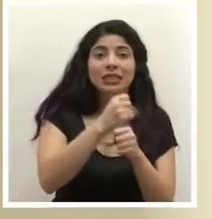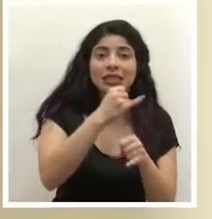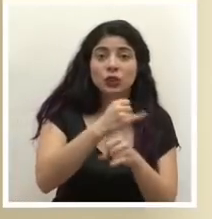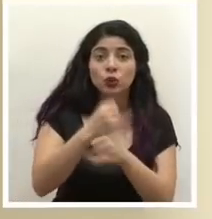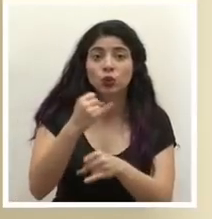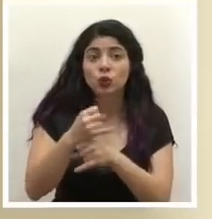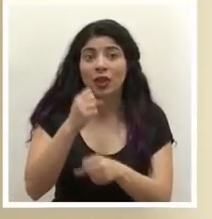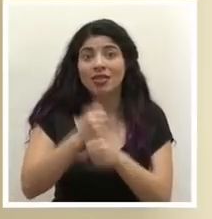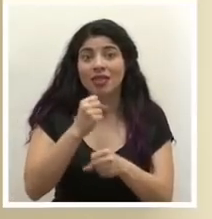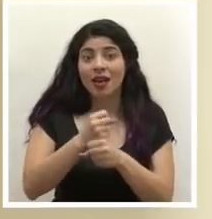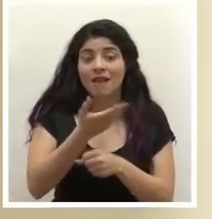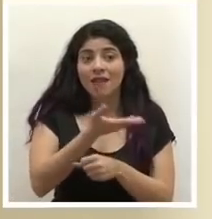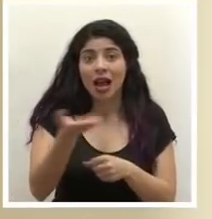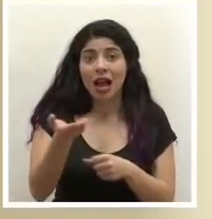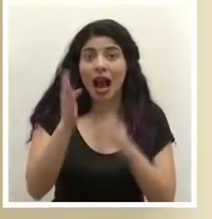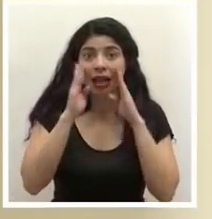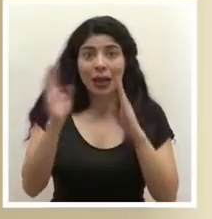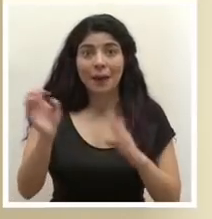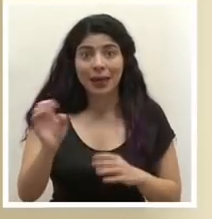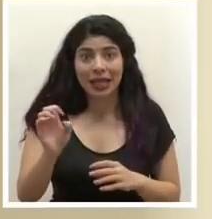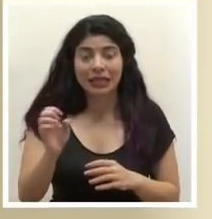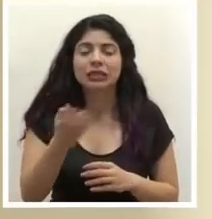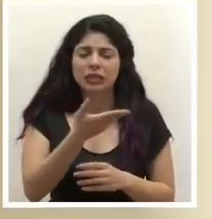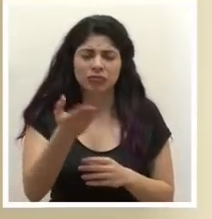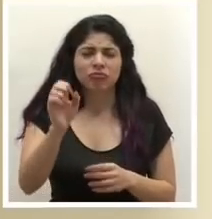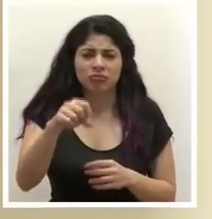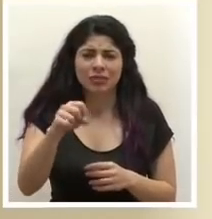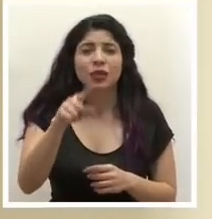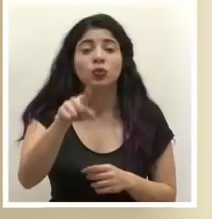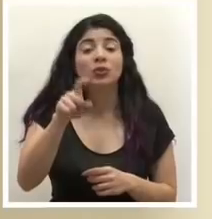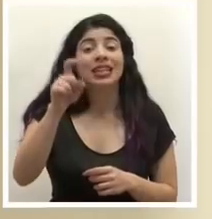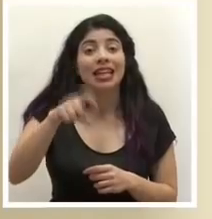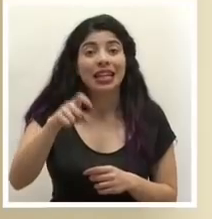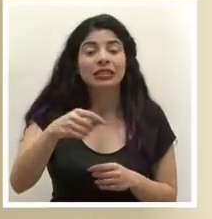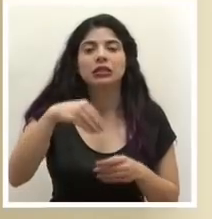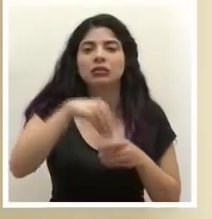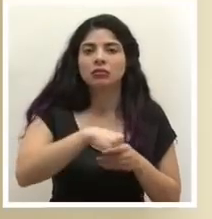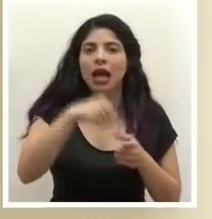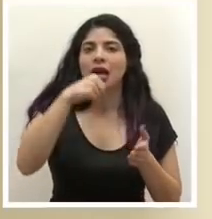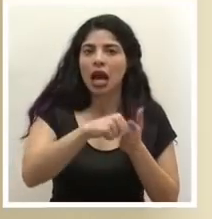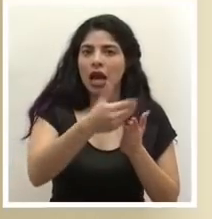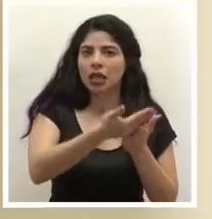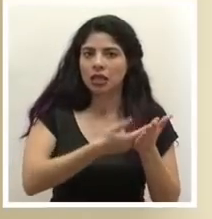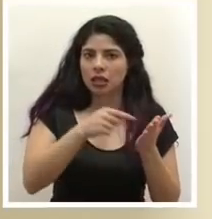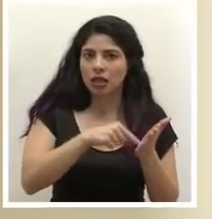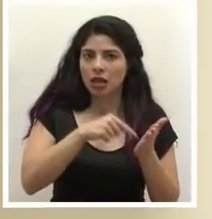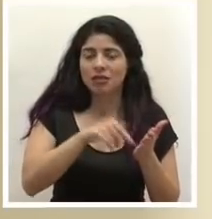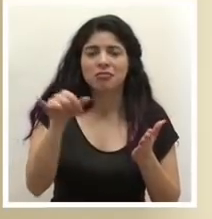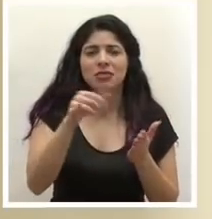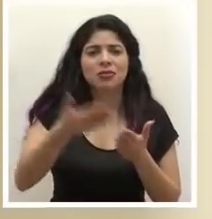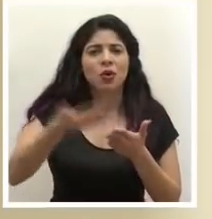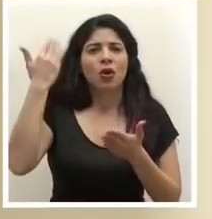que están trabajando directamente en la atención de la emergencia si es necesario portar la carta con las condiciones que ya se han